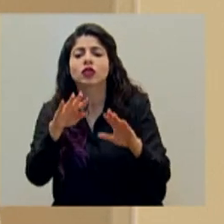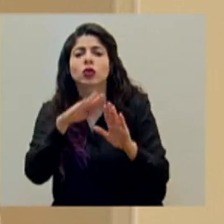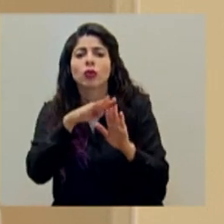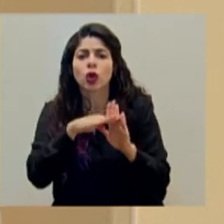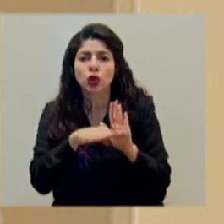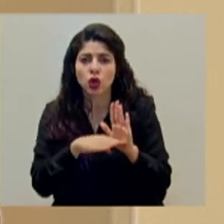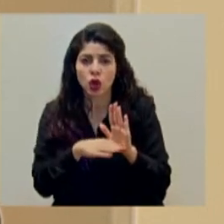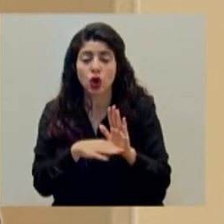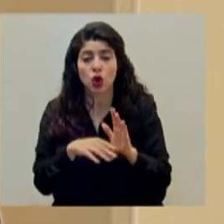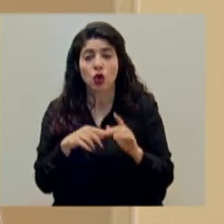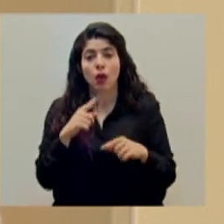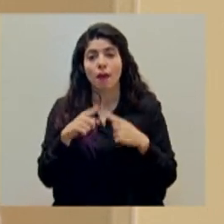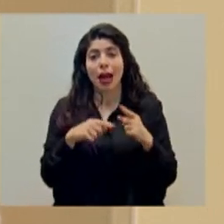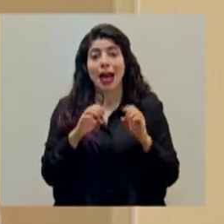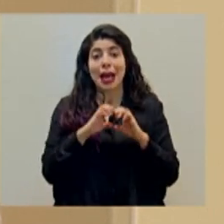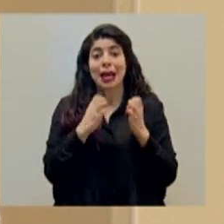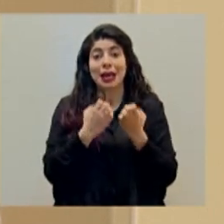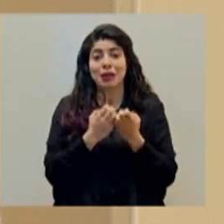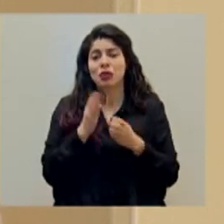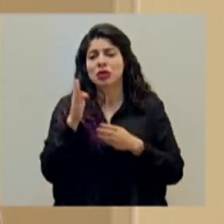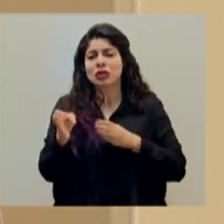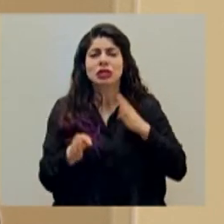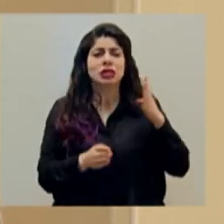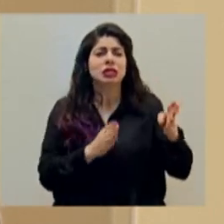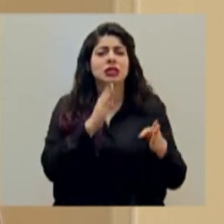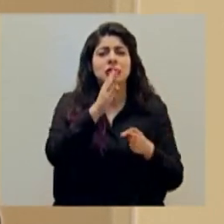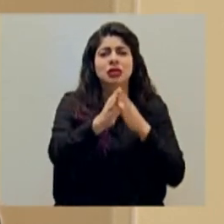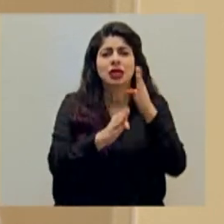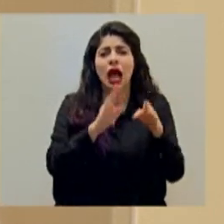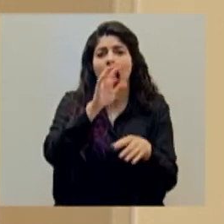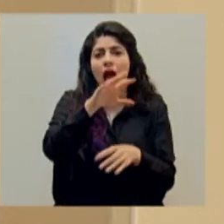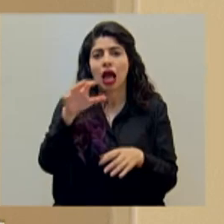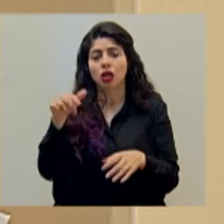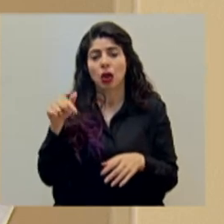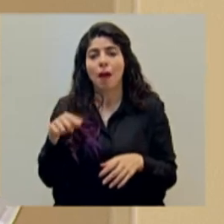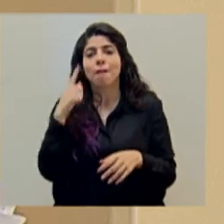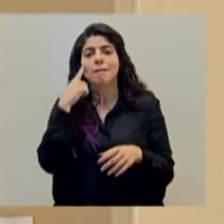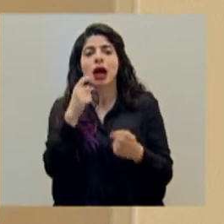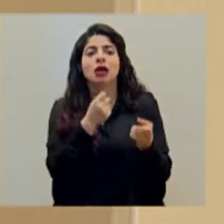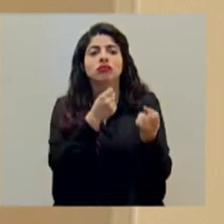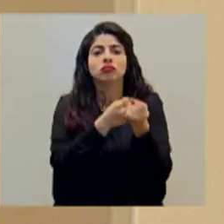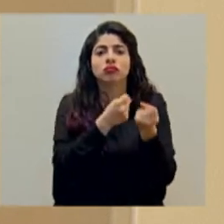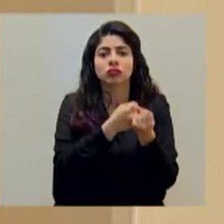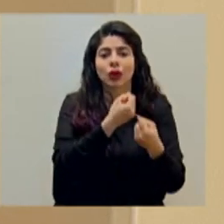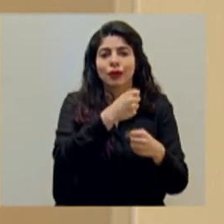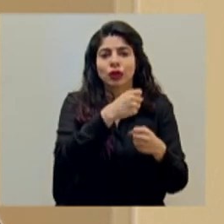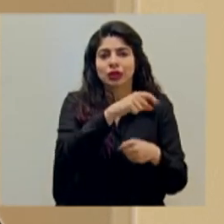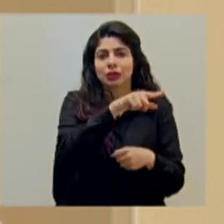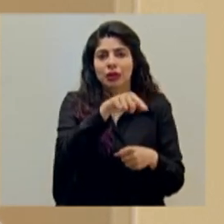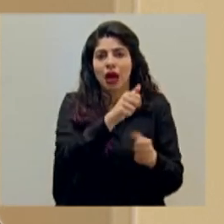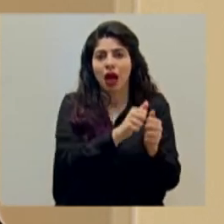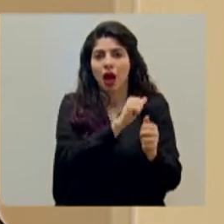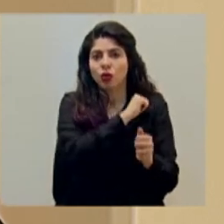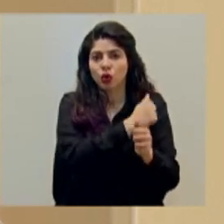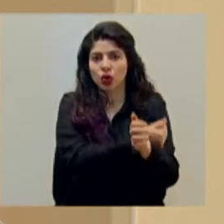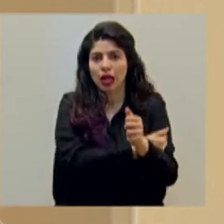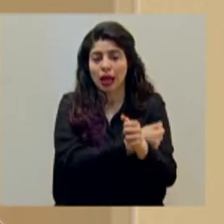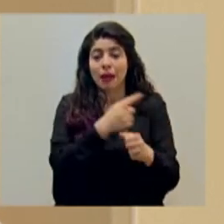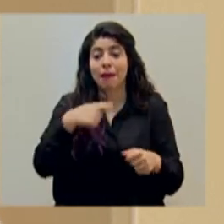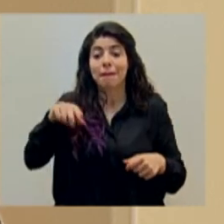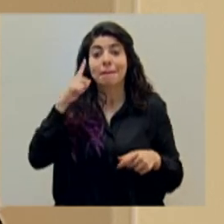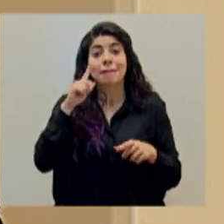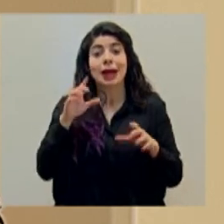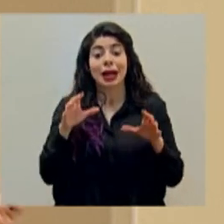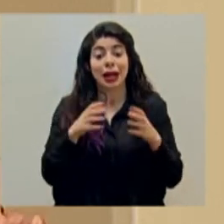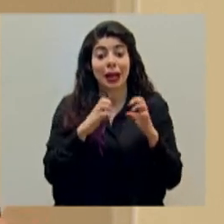estaremos desplazando equipos a los diferentes cantones para coadyuvar con las autoridades locales, de modo tal que podamos cubrir en